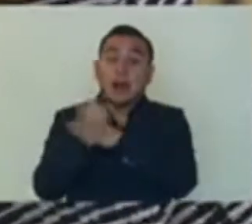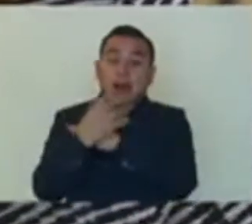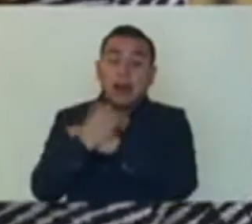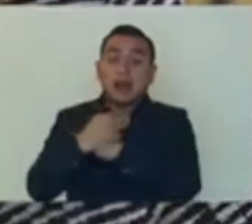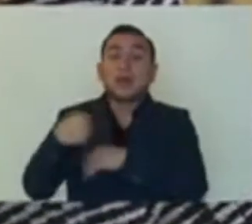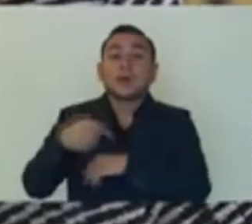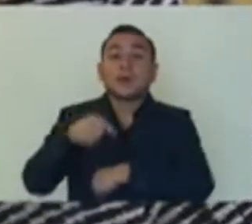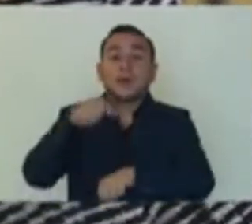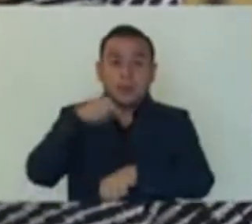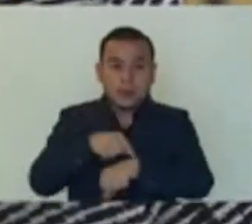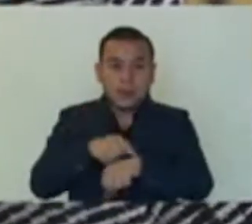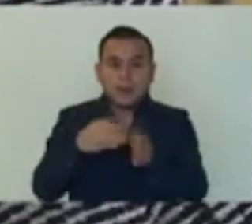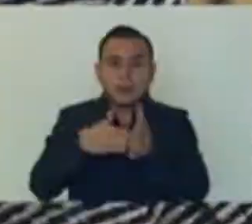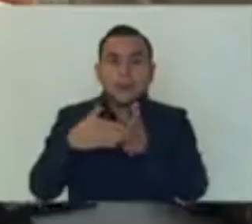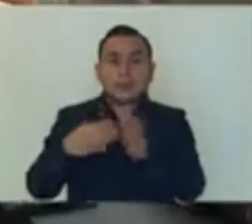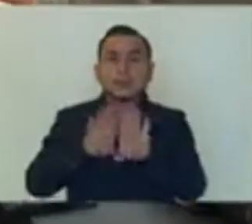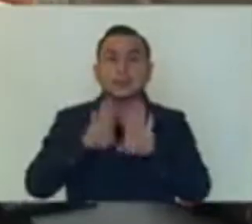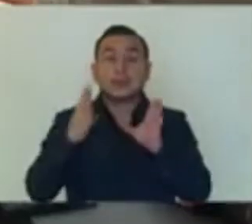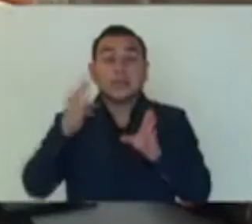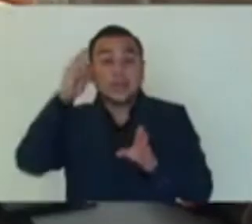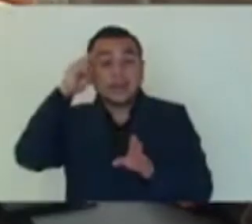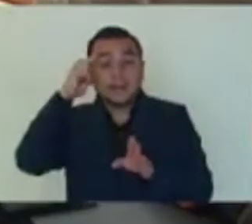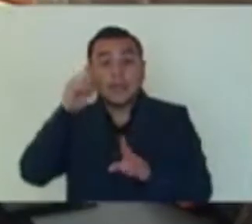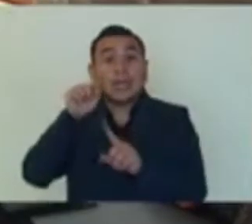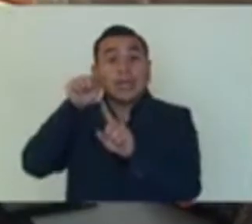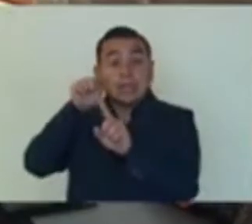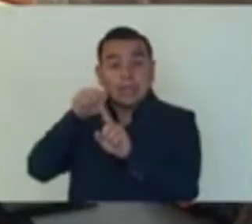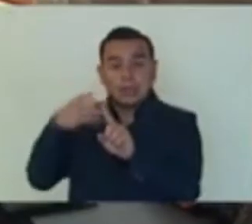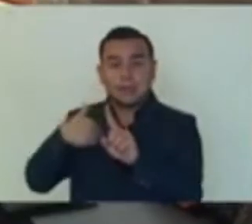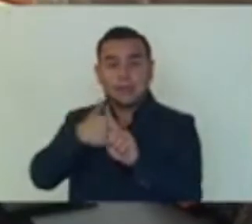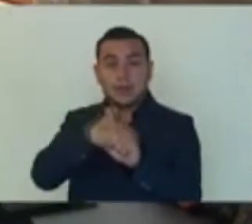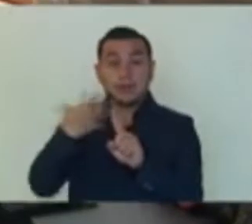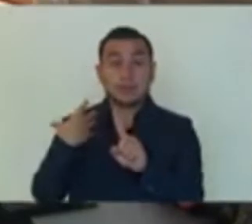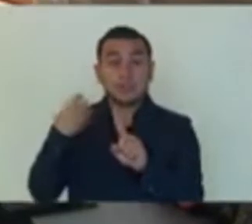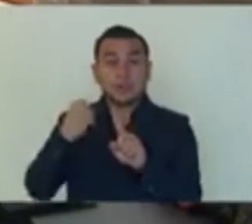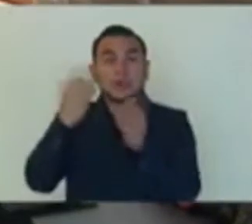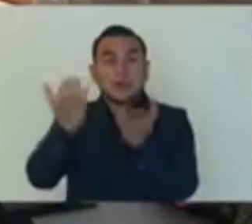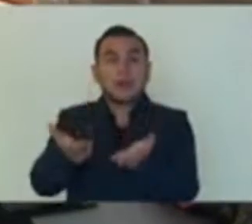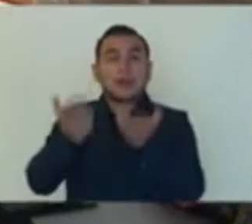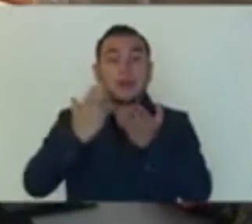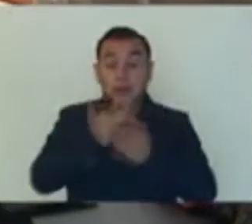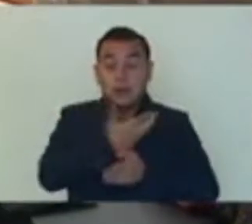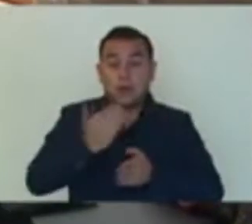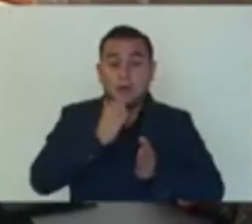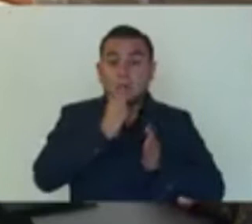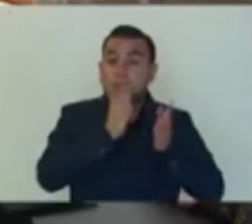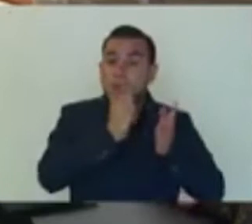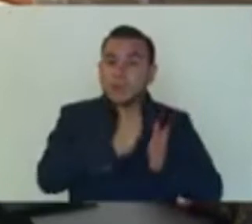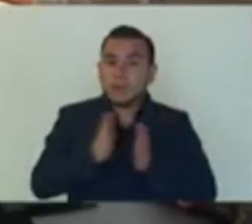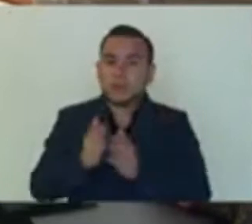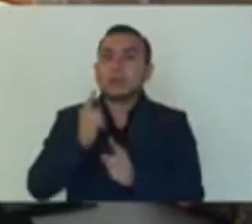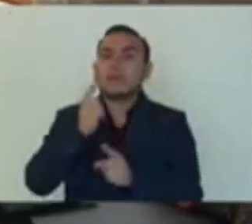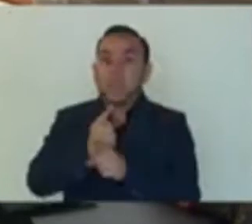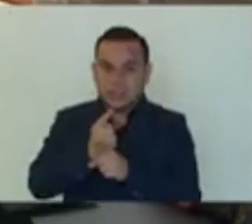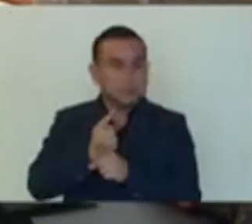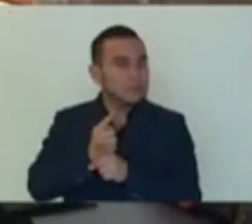y a dónde. Y son ellos quienes nos van a decir si el protocolo que hemos elaborado es el correcto.